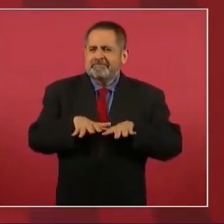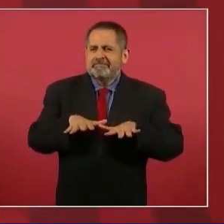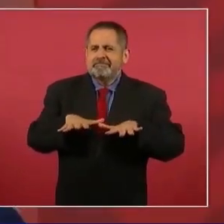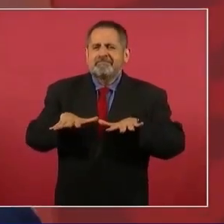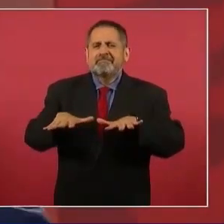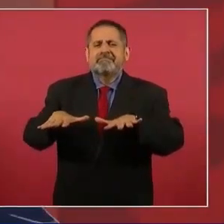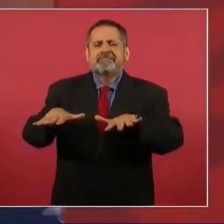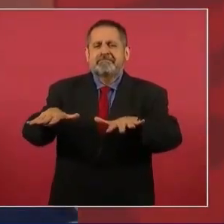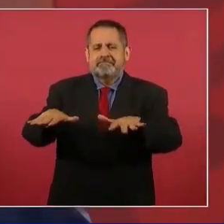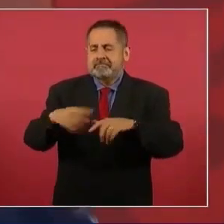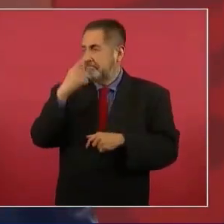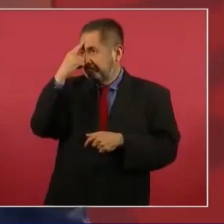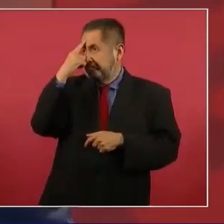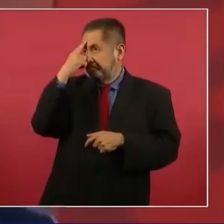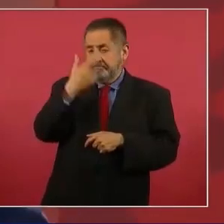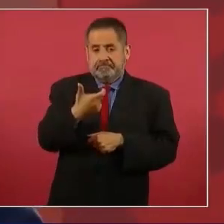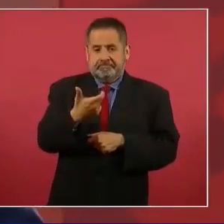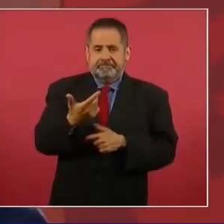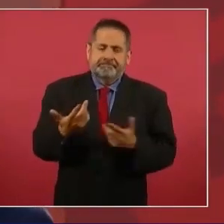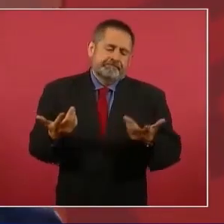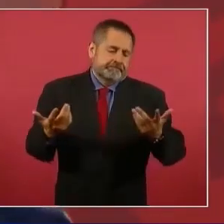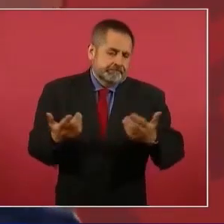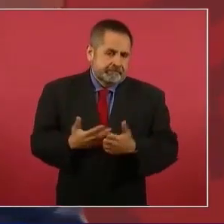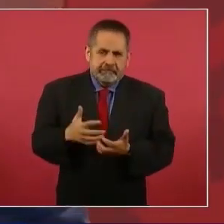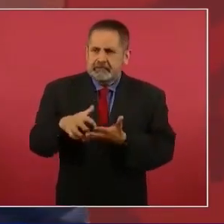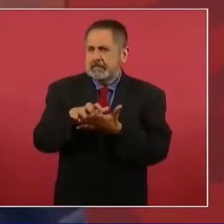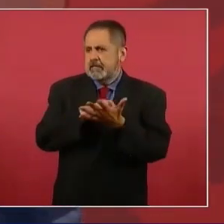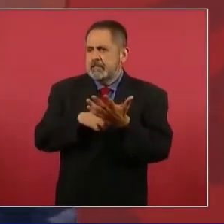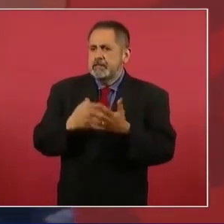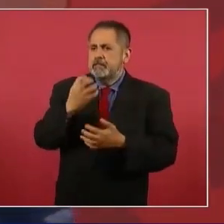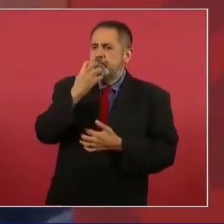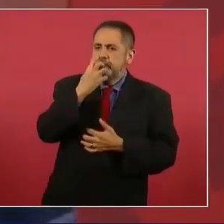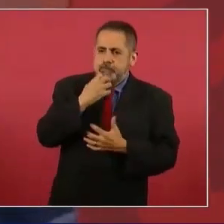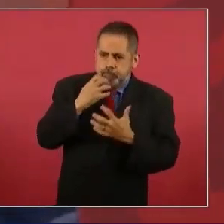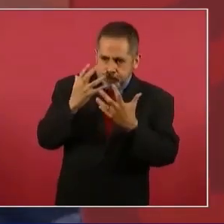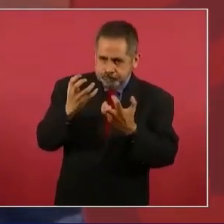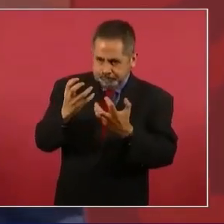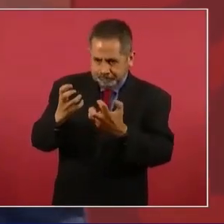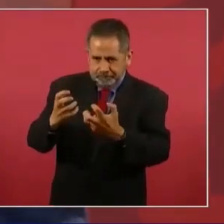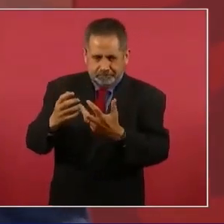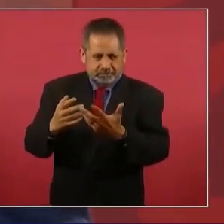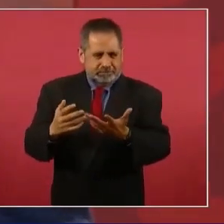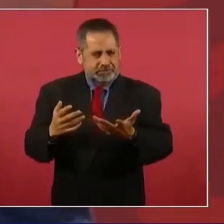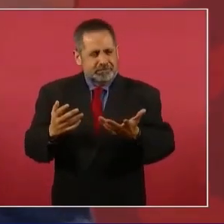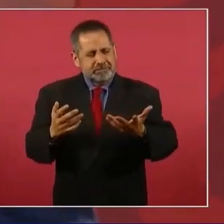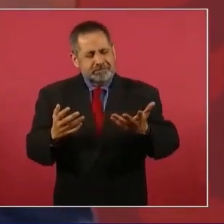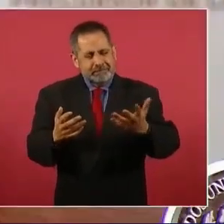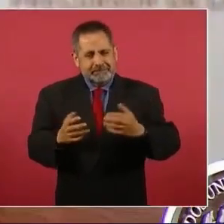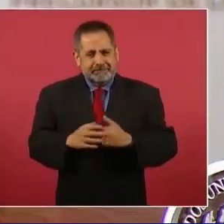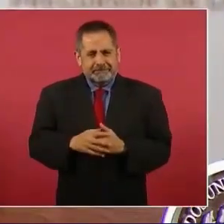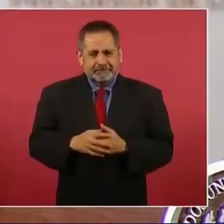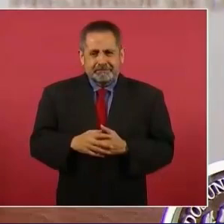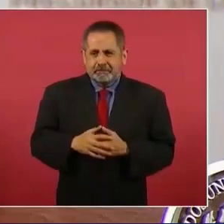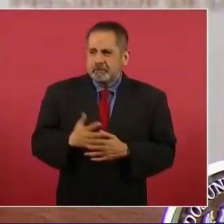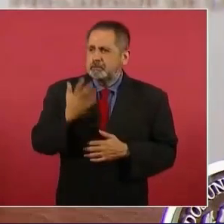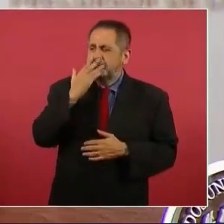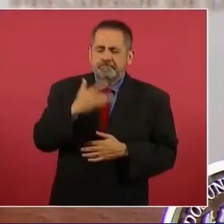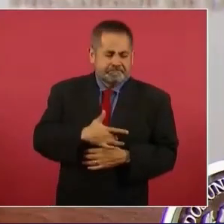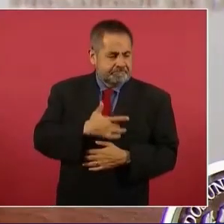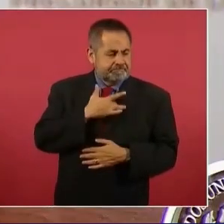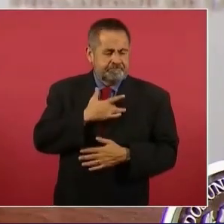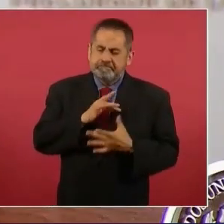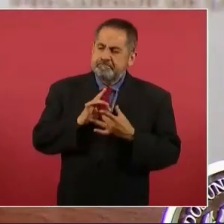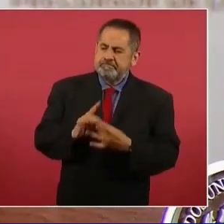de ambiciones, de falta de humanismo,